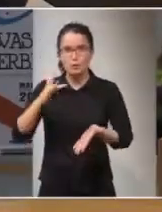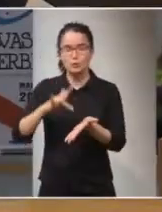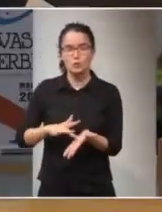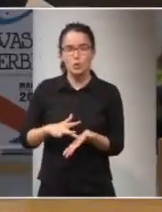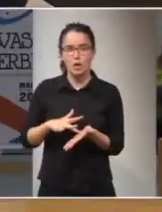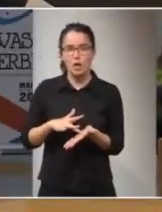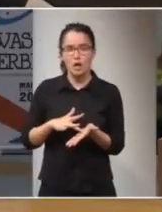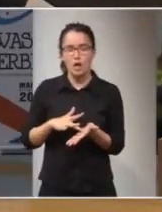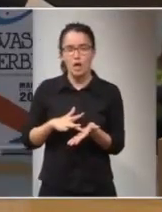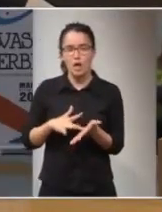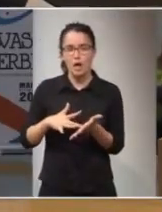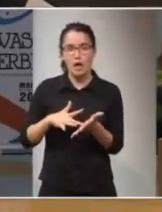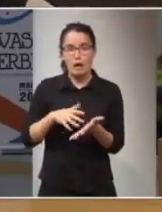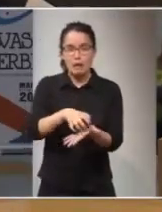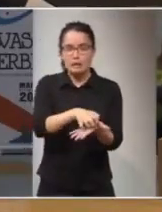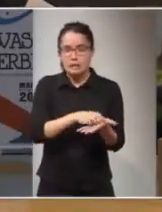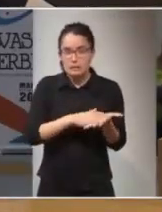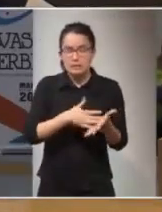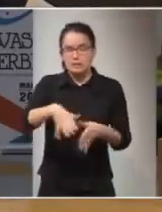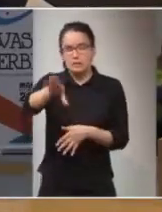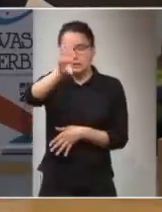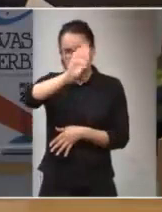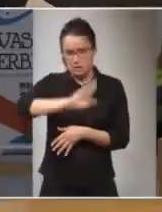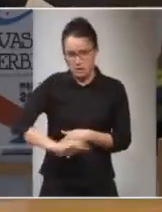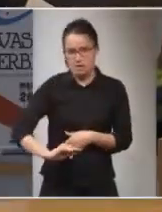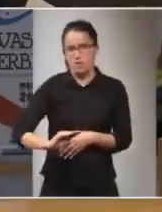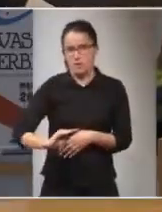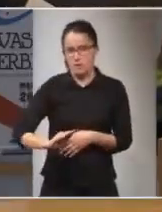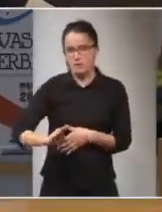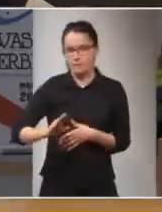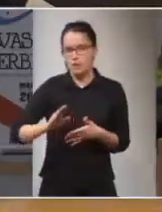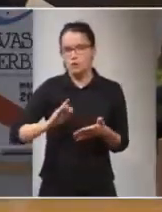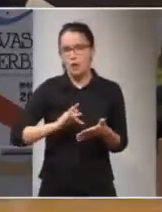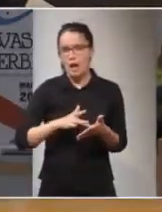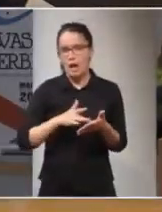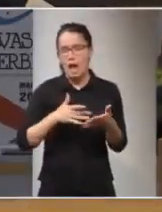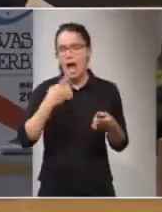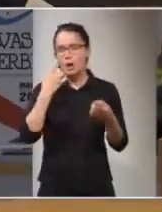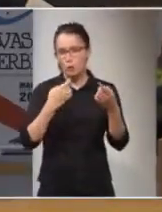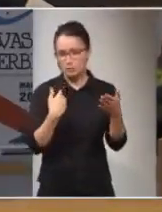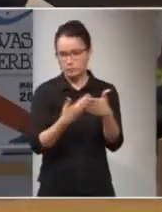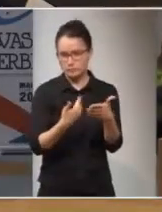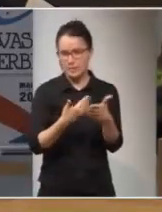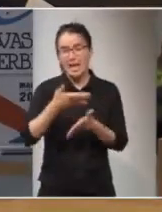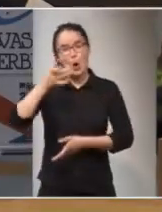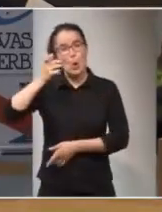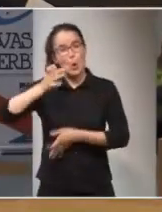el paradigma y comprenden que hay materias en las que la